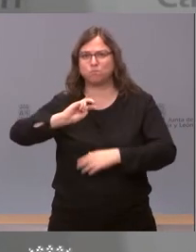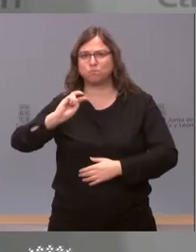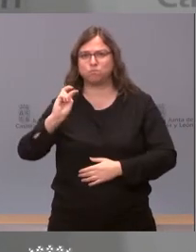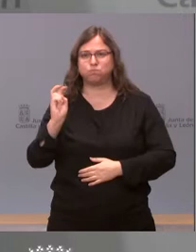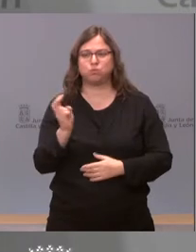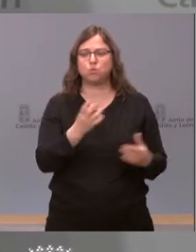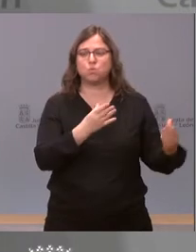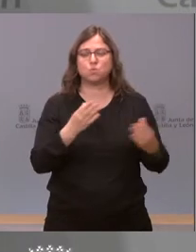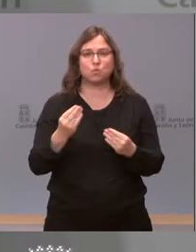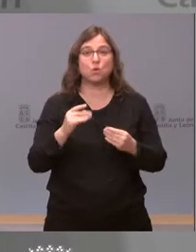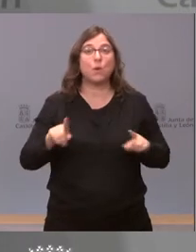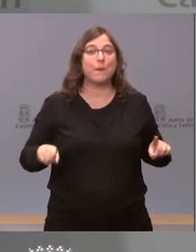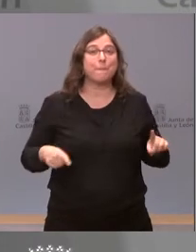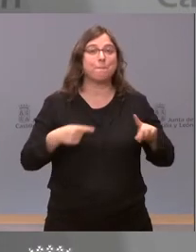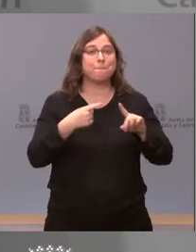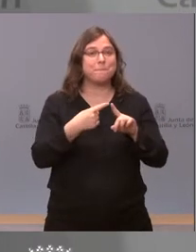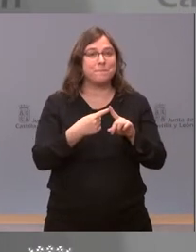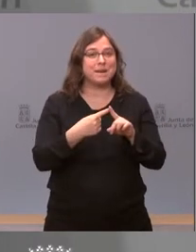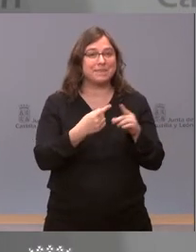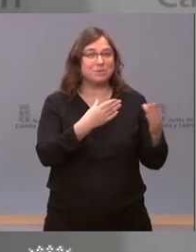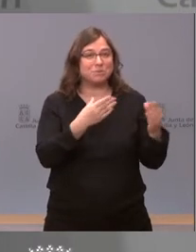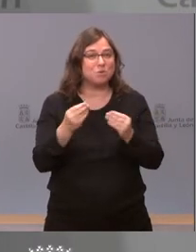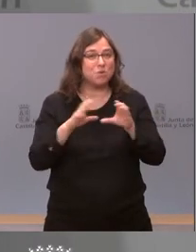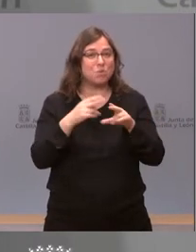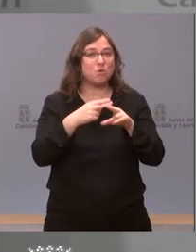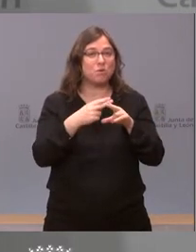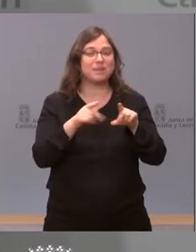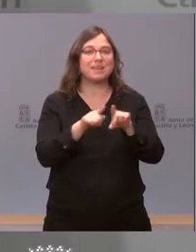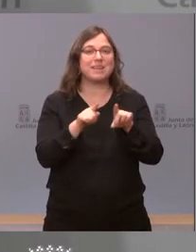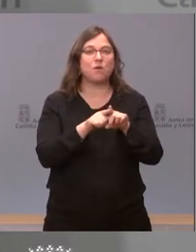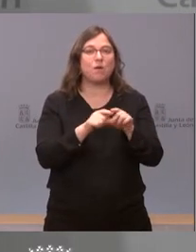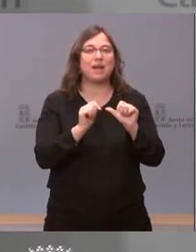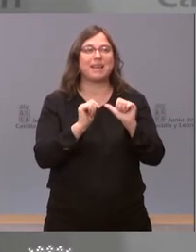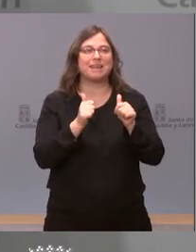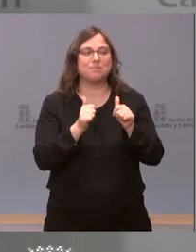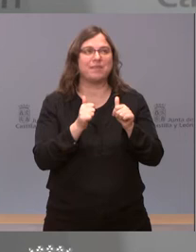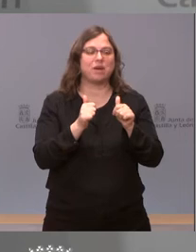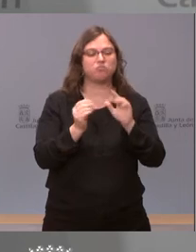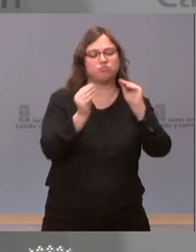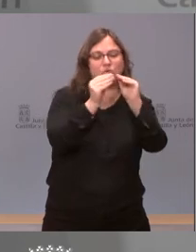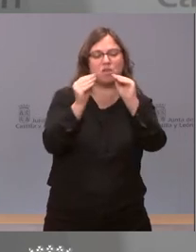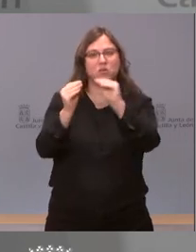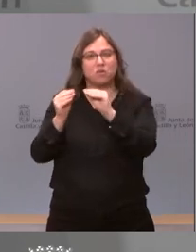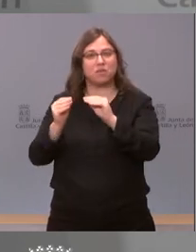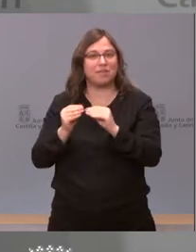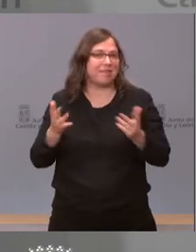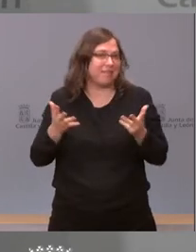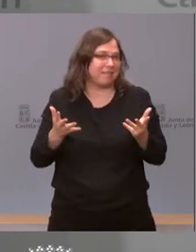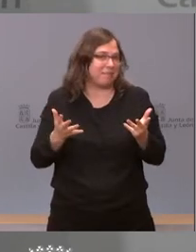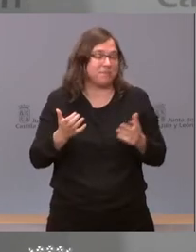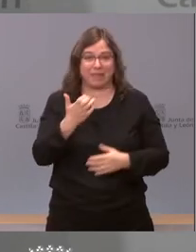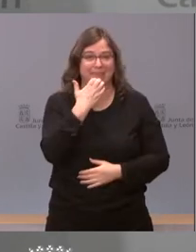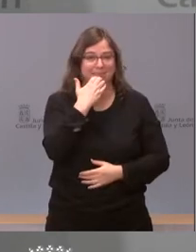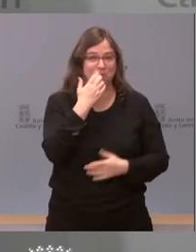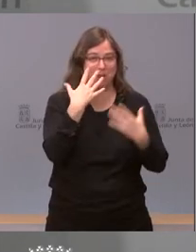Castilla y León y hay muchos partidos con los que podemos mantener posiciones comunes sobre muchos acuerdos. Y he de decirle una cosa para que se